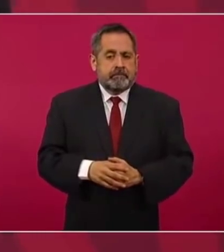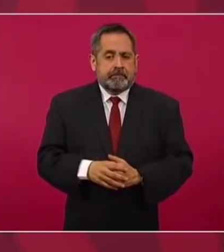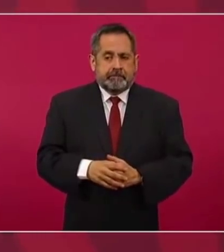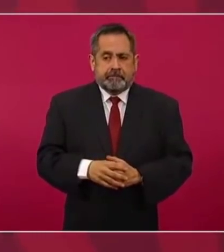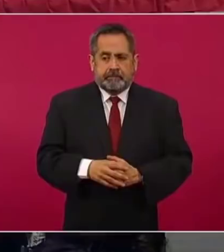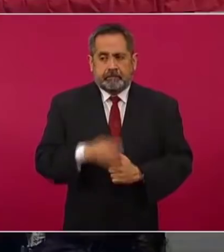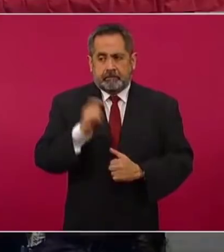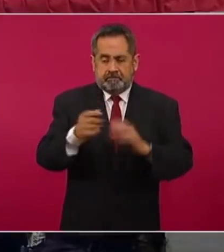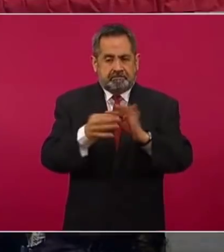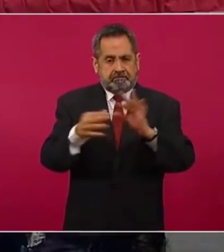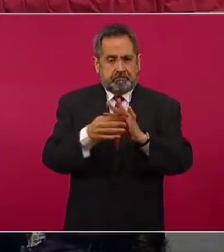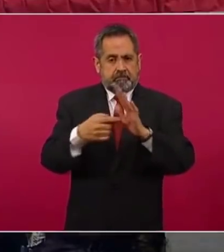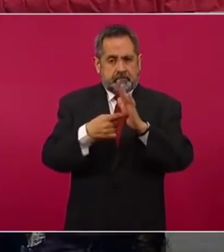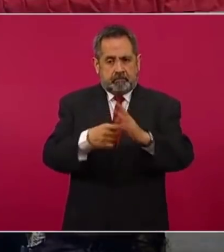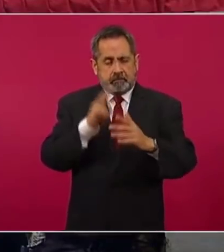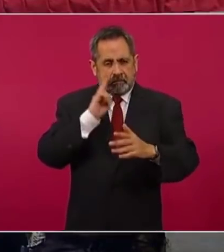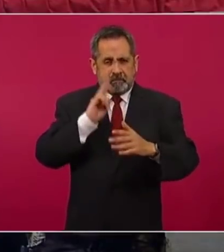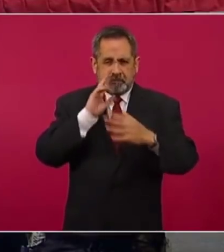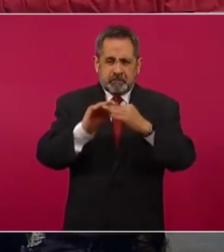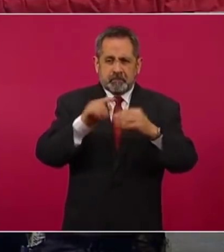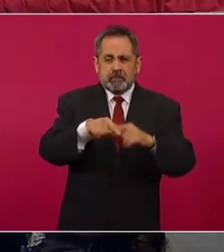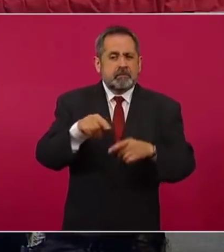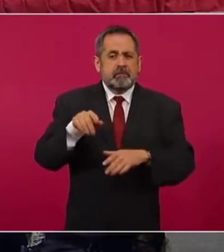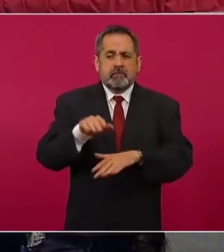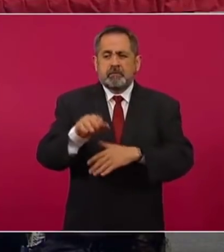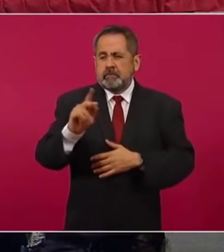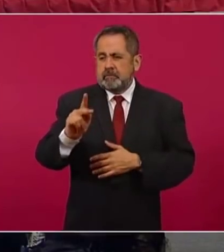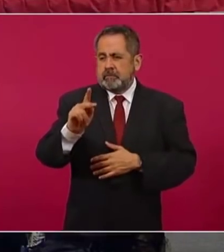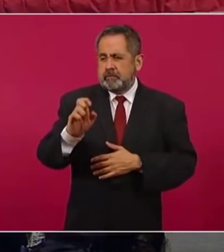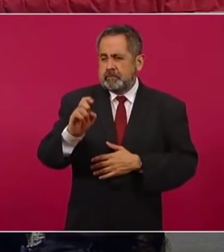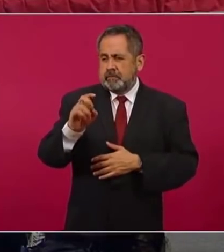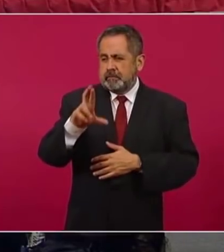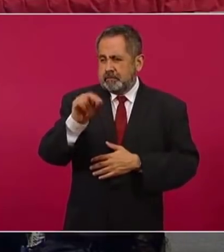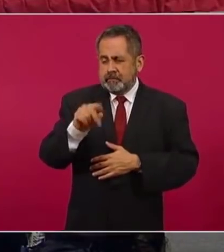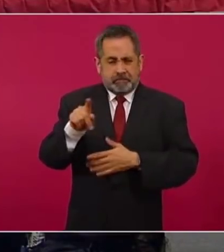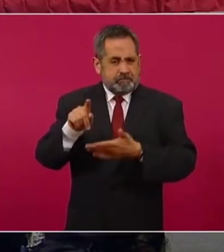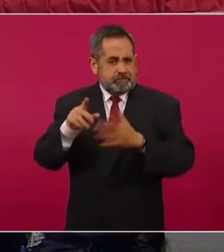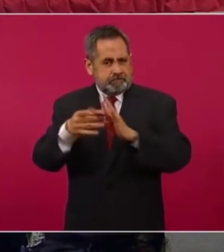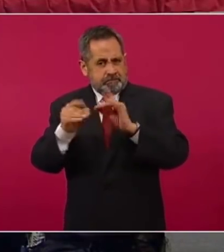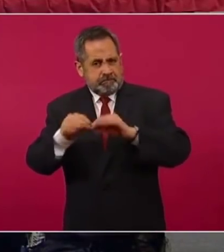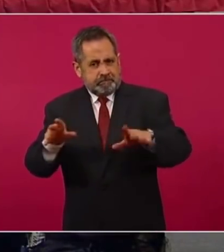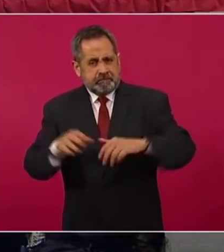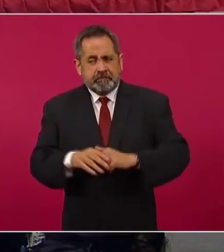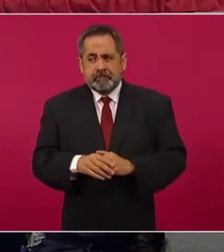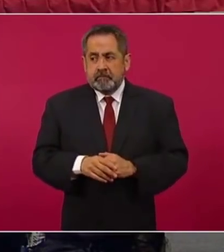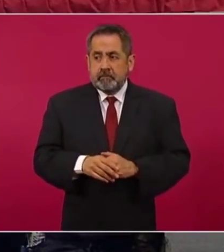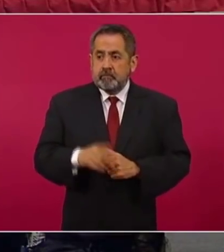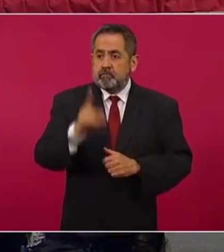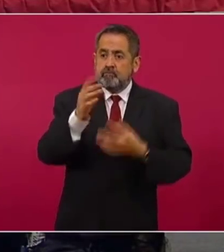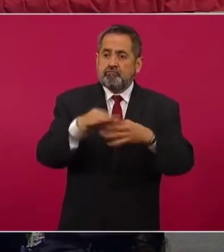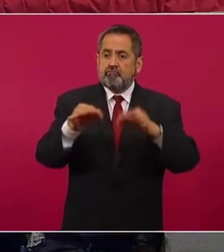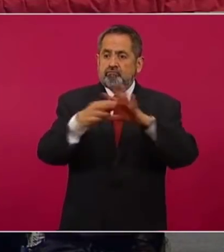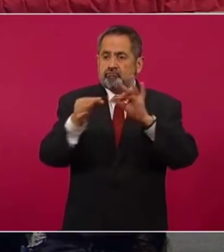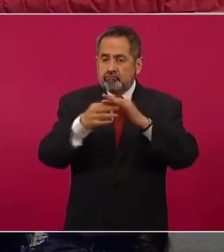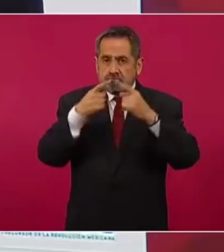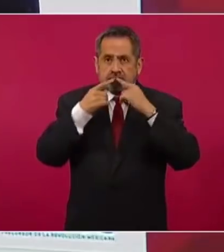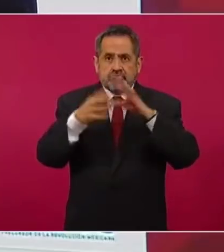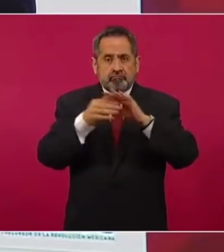Entonces, a ver si está lo de Pedro, porque es muy importante,